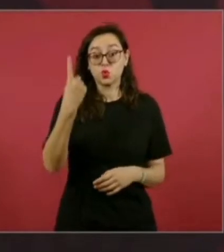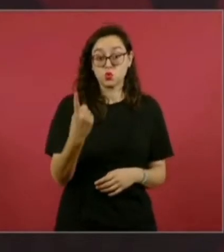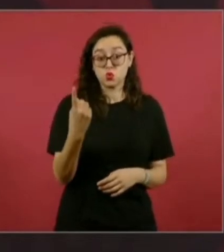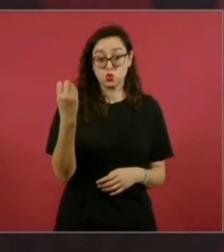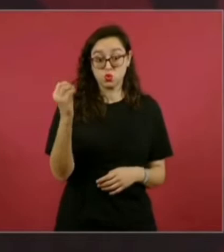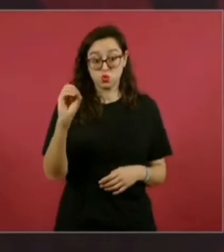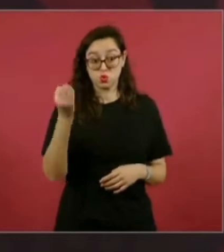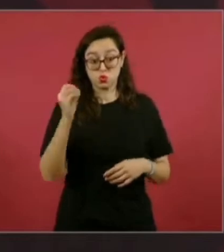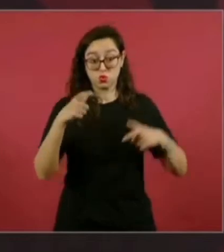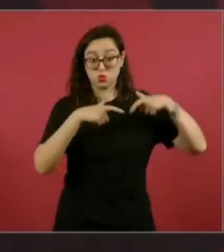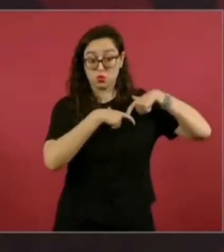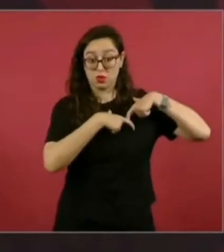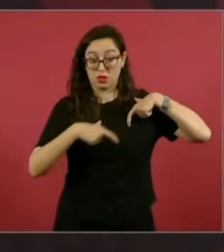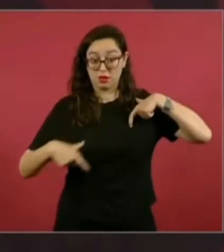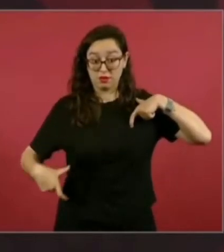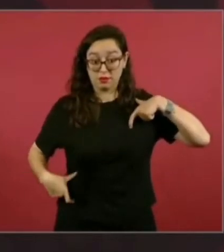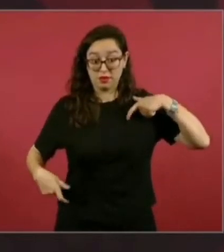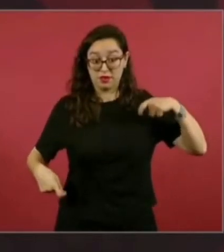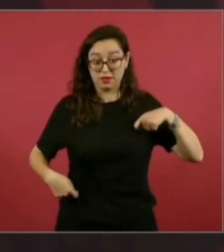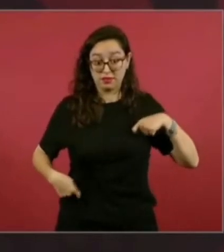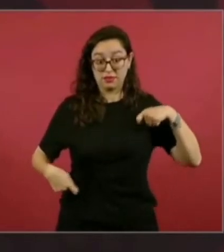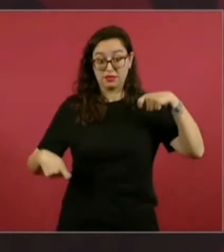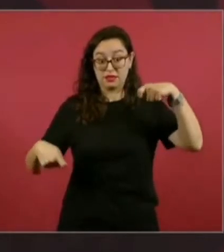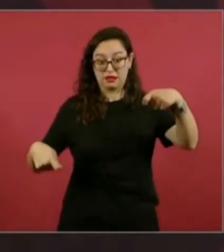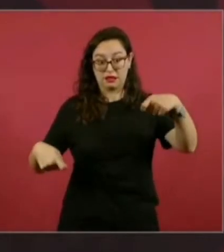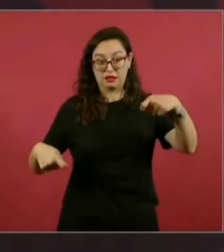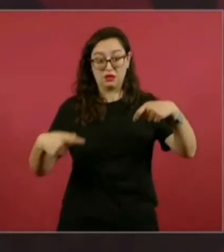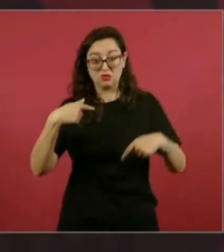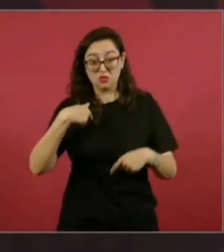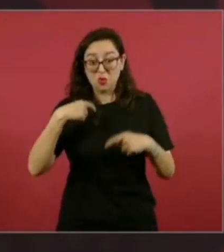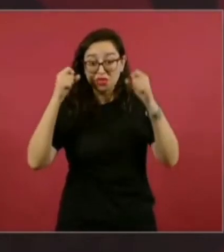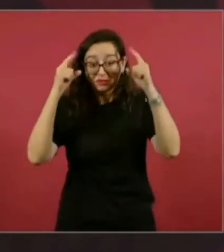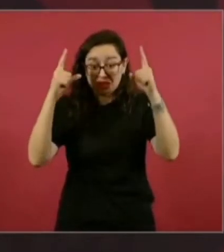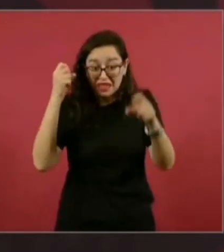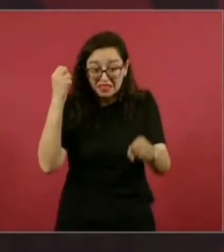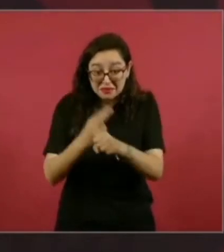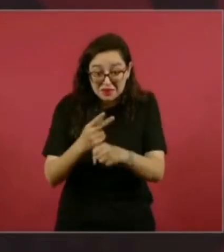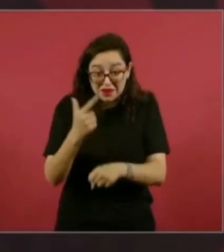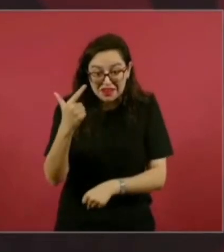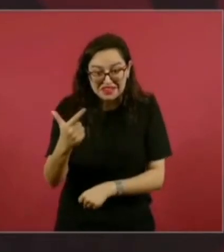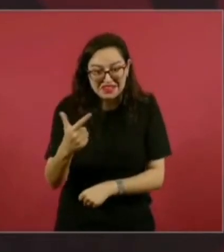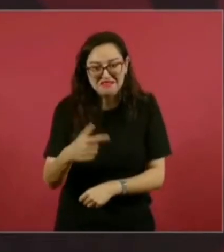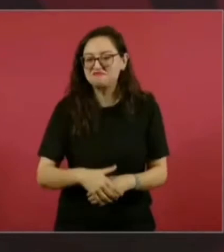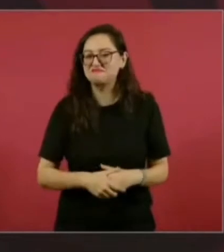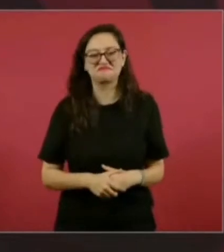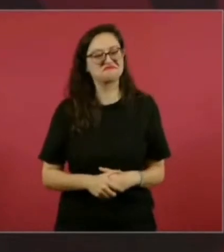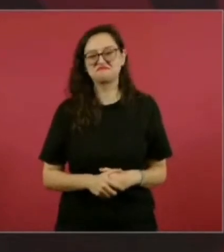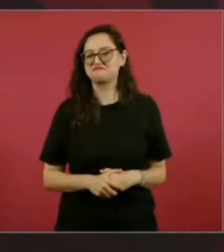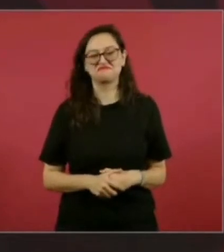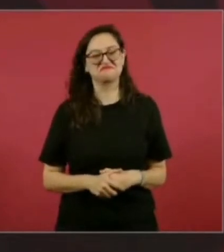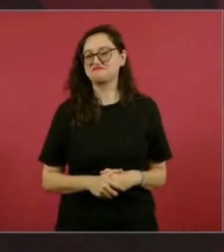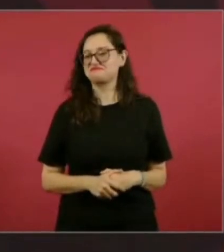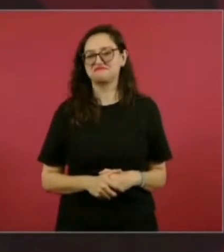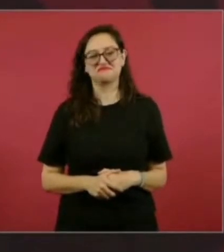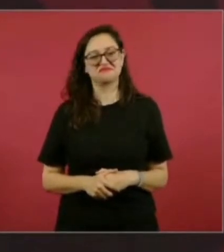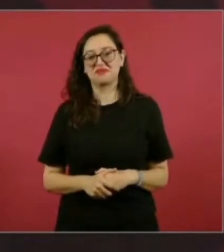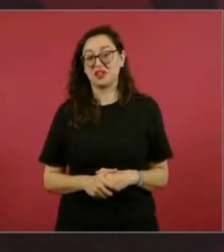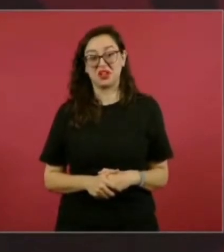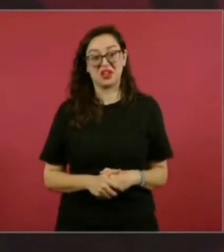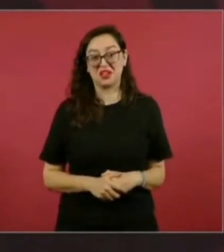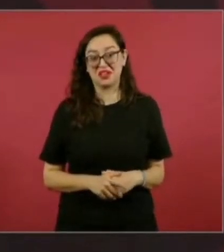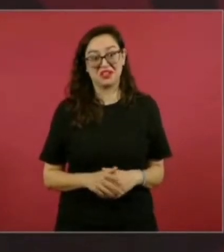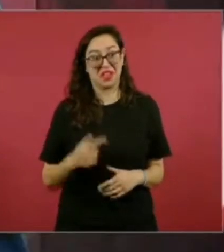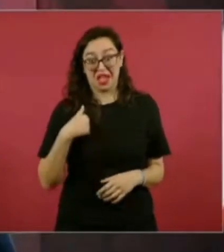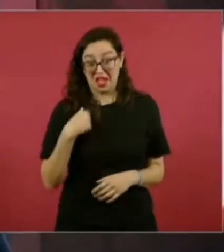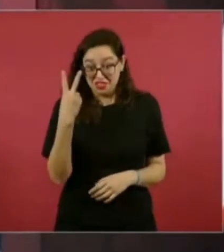no me voy a poder levantar a las 7, y el día 12 yo